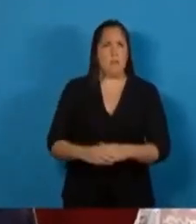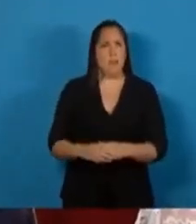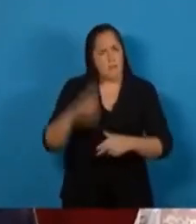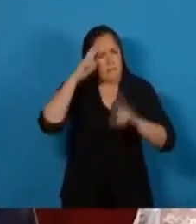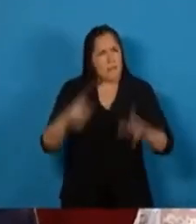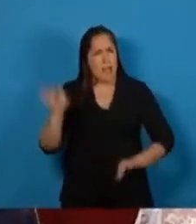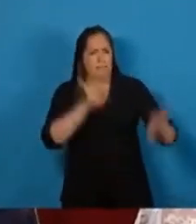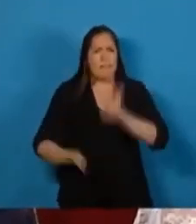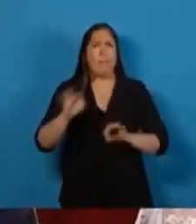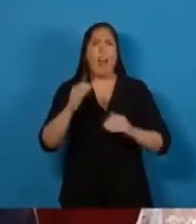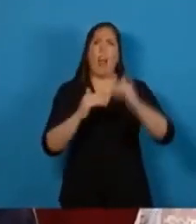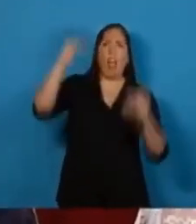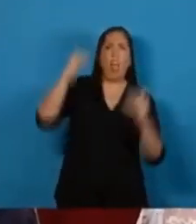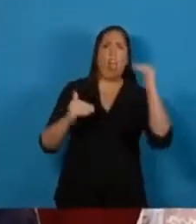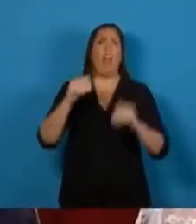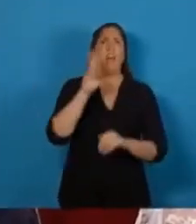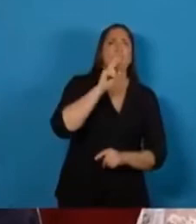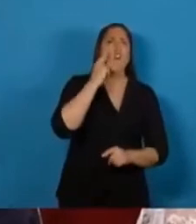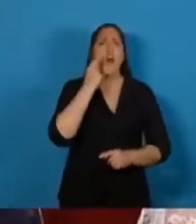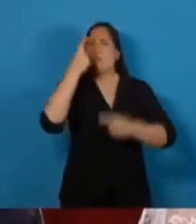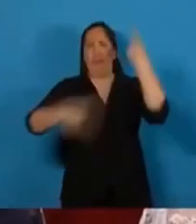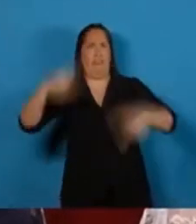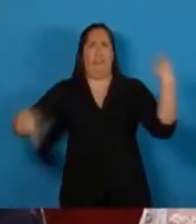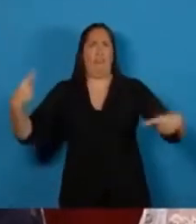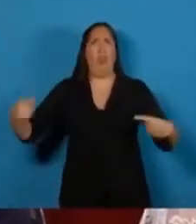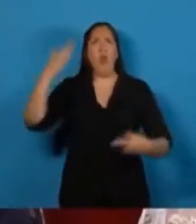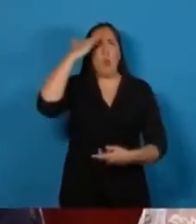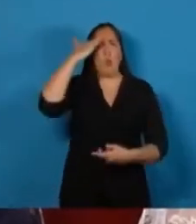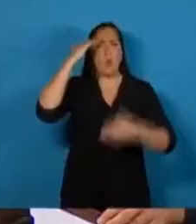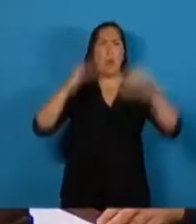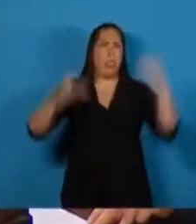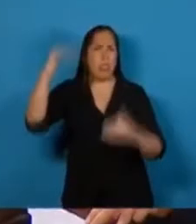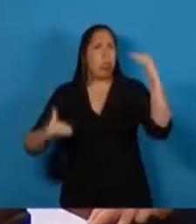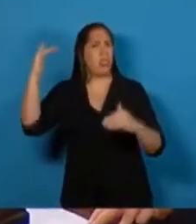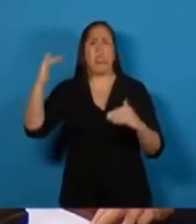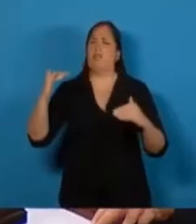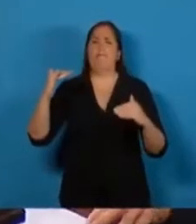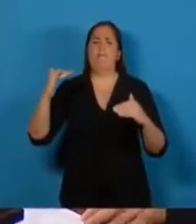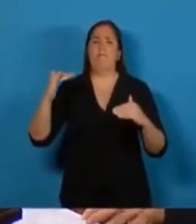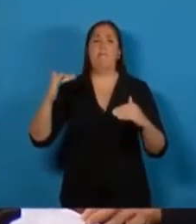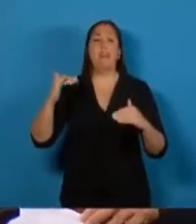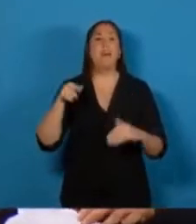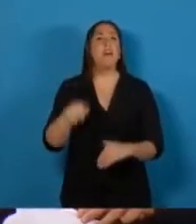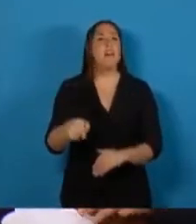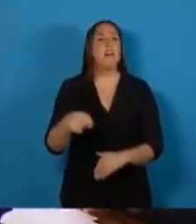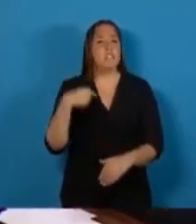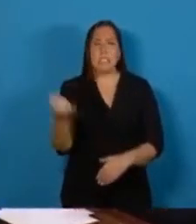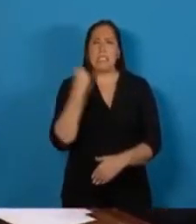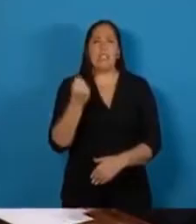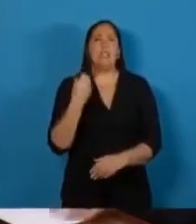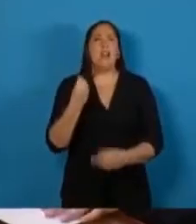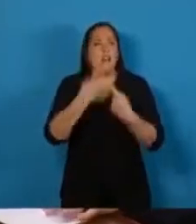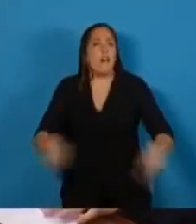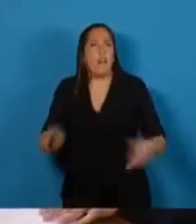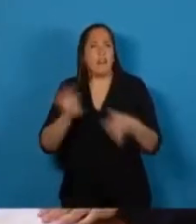las desigualdades de género, económicas, políticas y culturales. Pondremos especial énfasis en todas las cuestiones